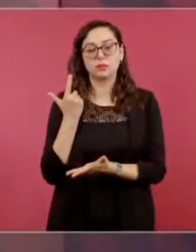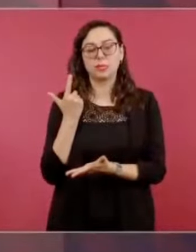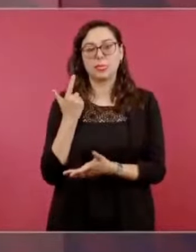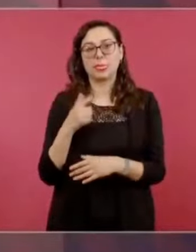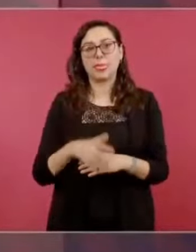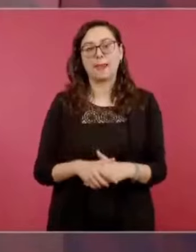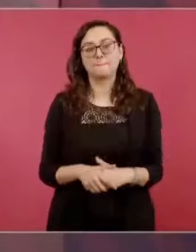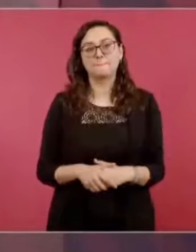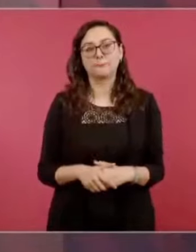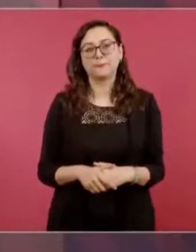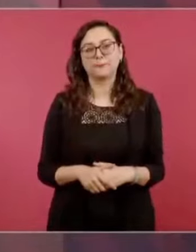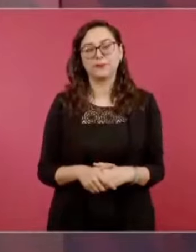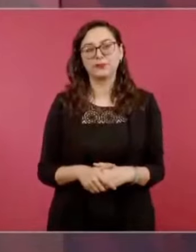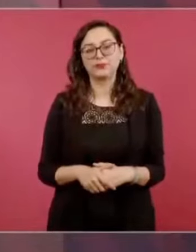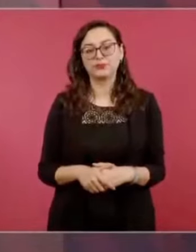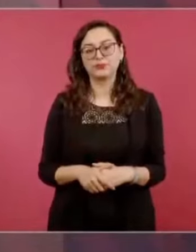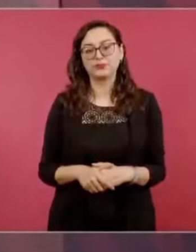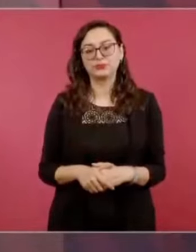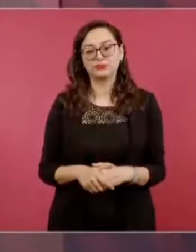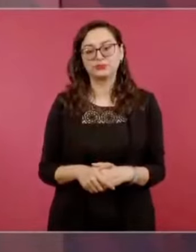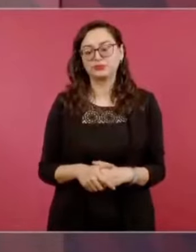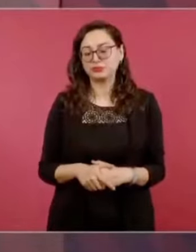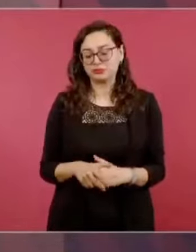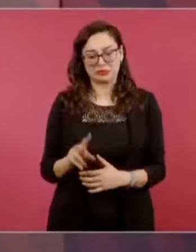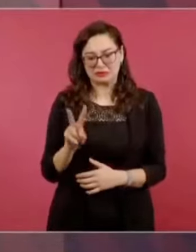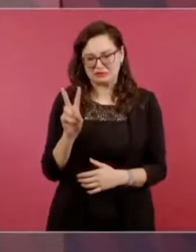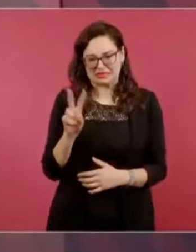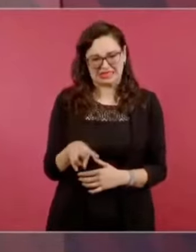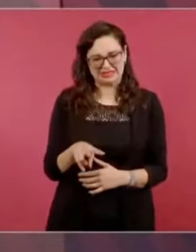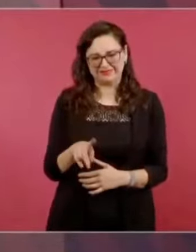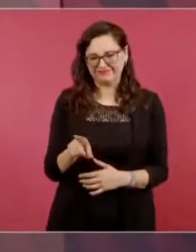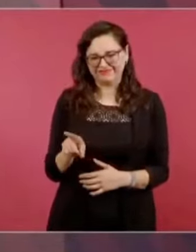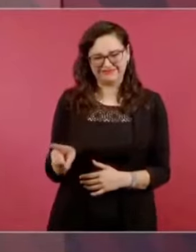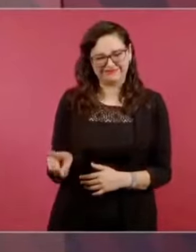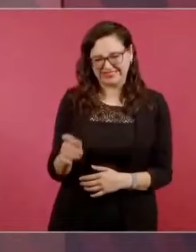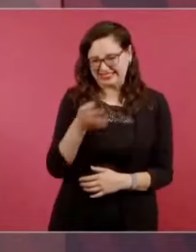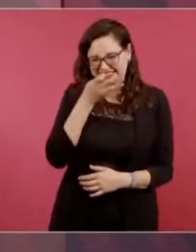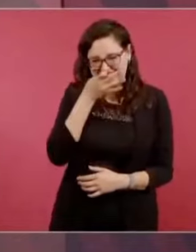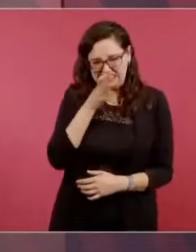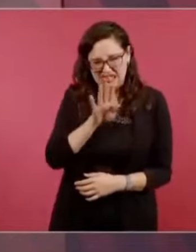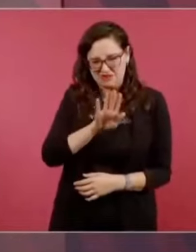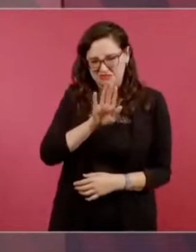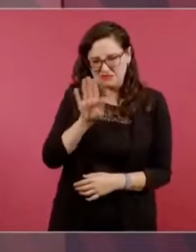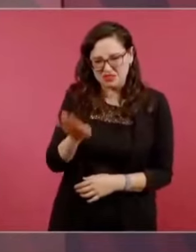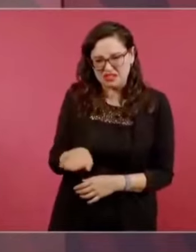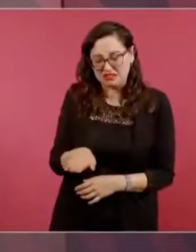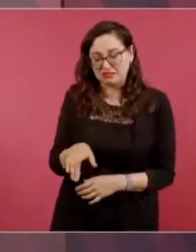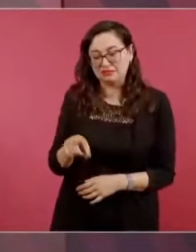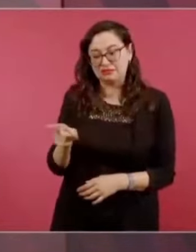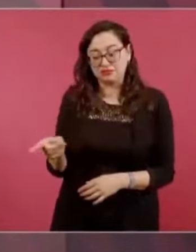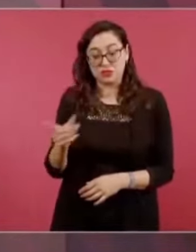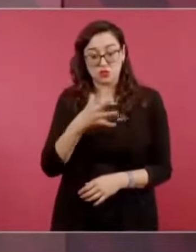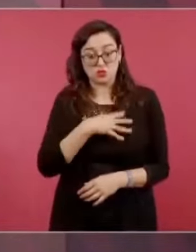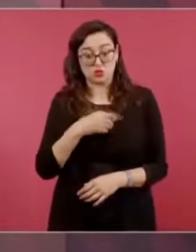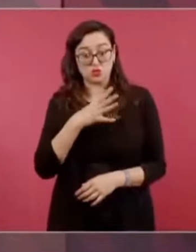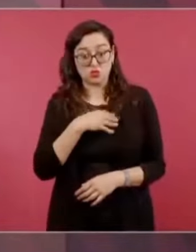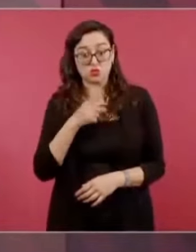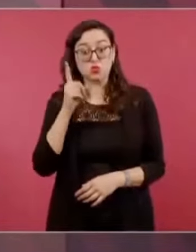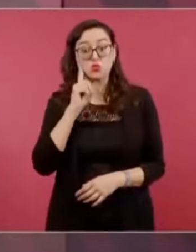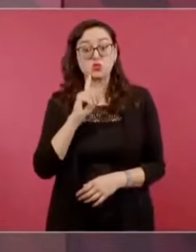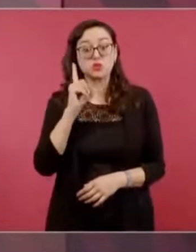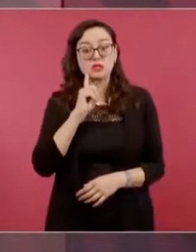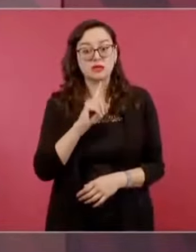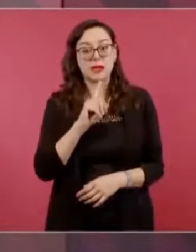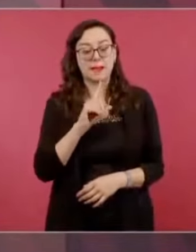Y en las últimas le preguntó a su hija, después de la